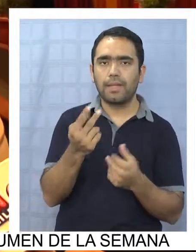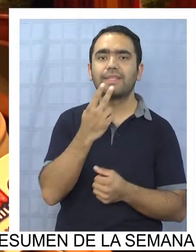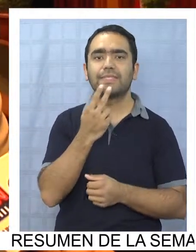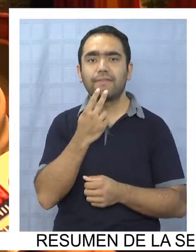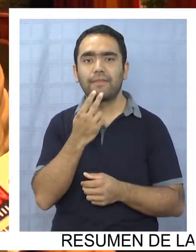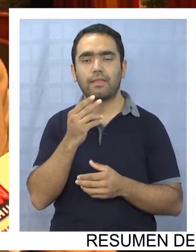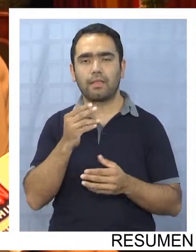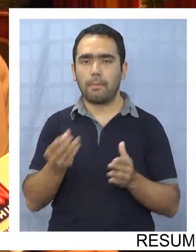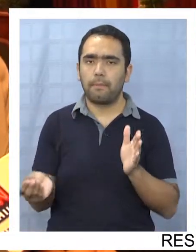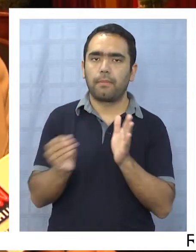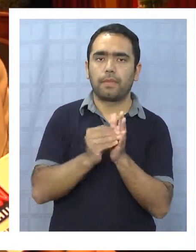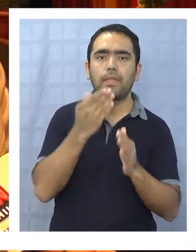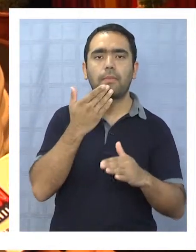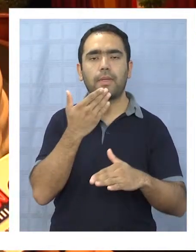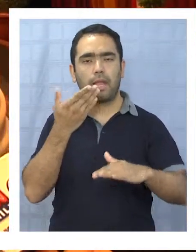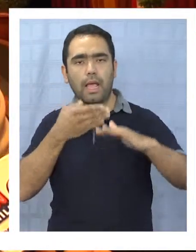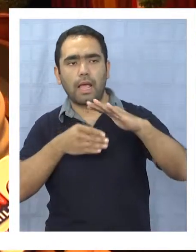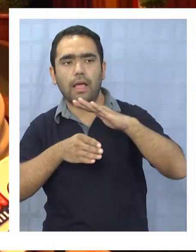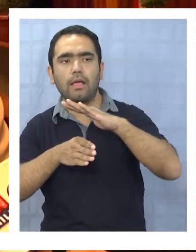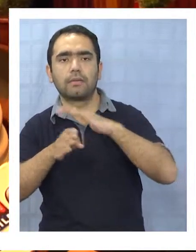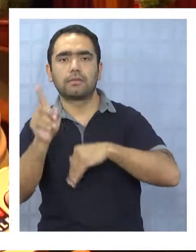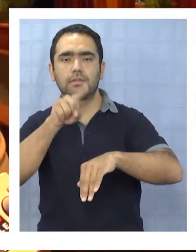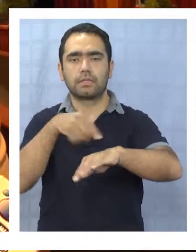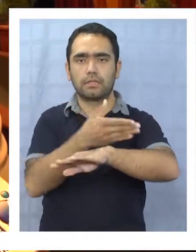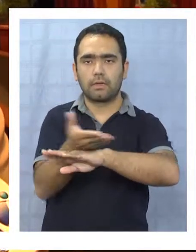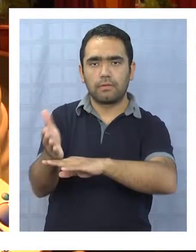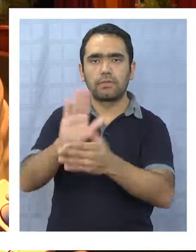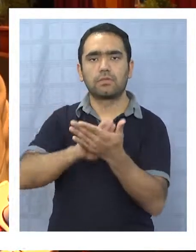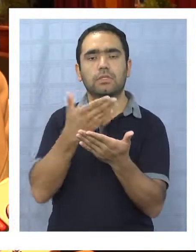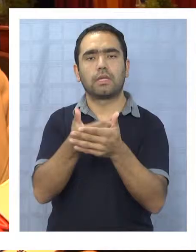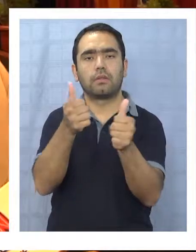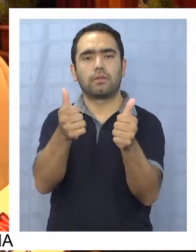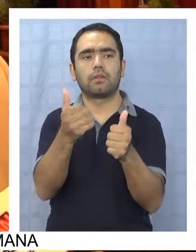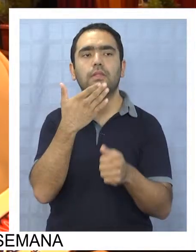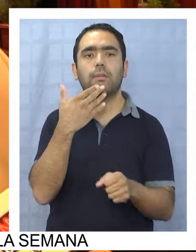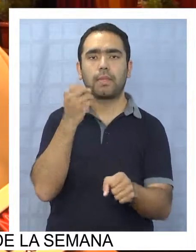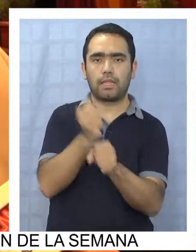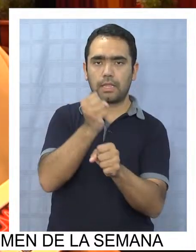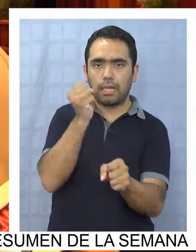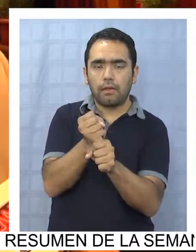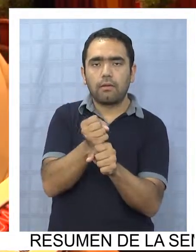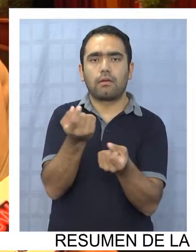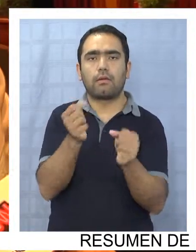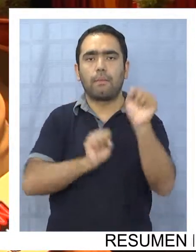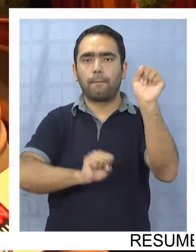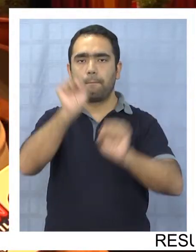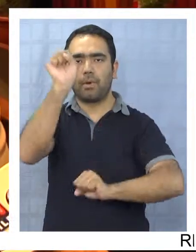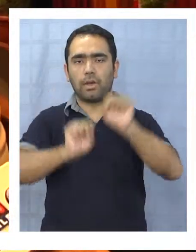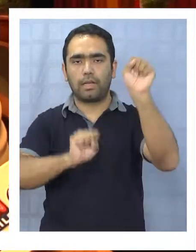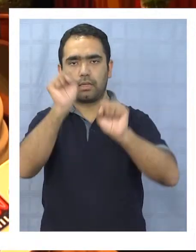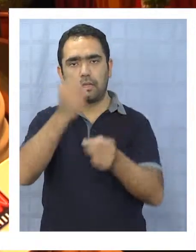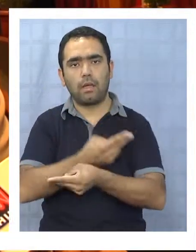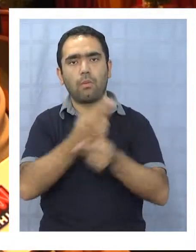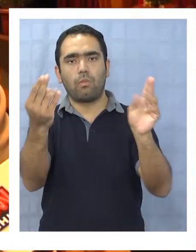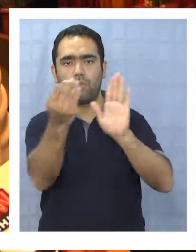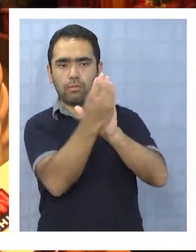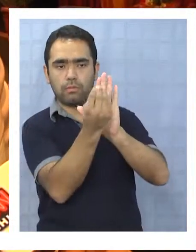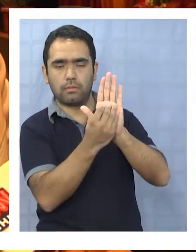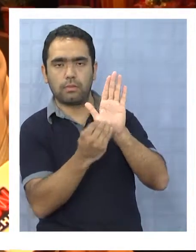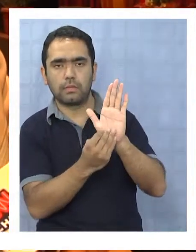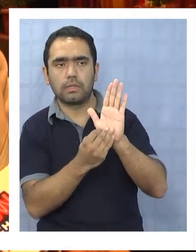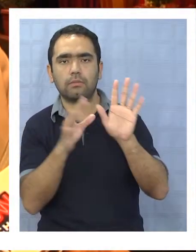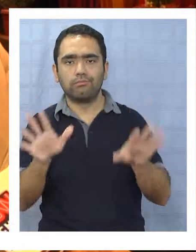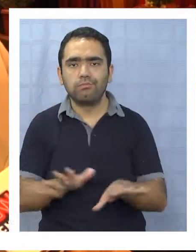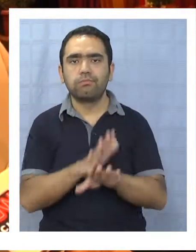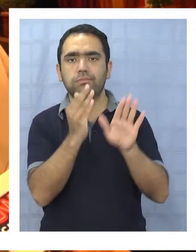mejorar el acceso de la población a los servicios de salud y trabajar en las políticas públicas que den cuenta